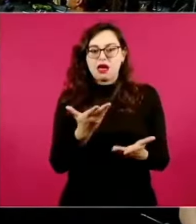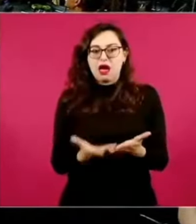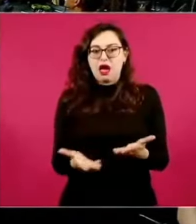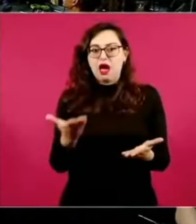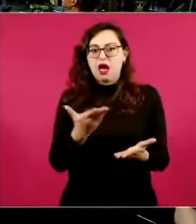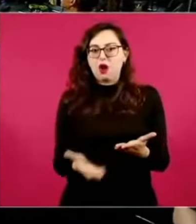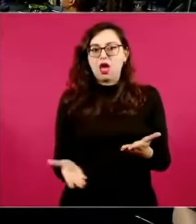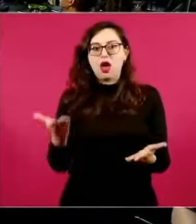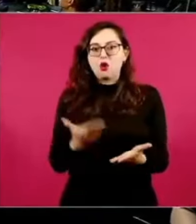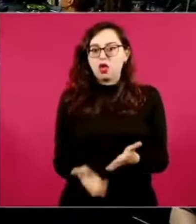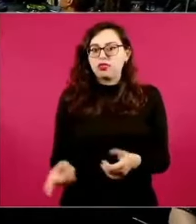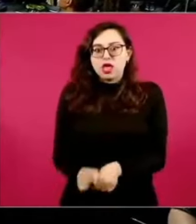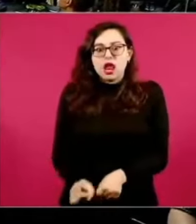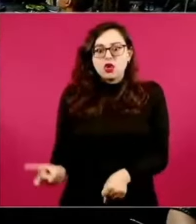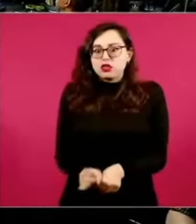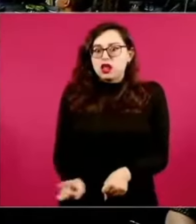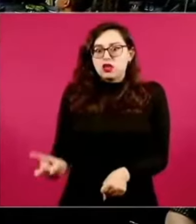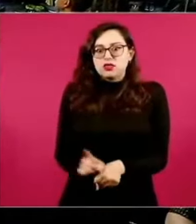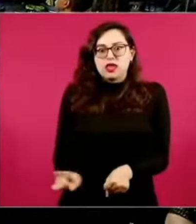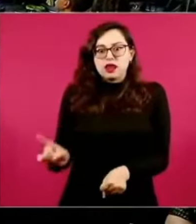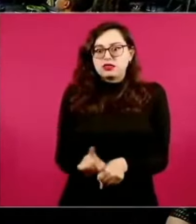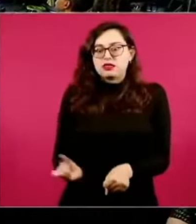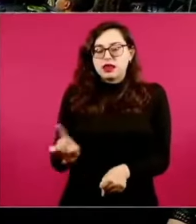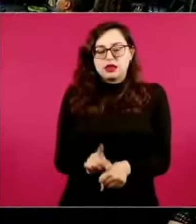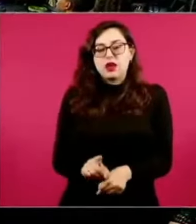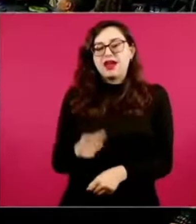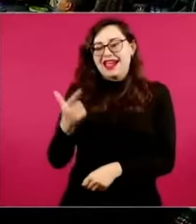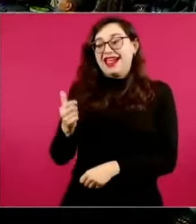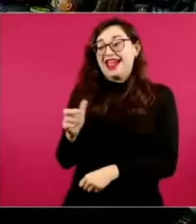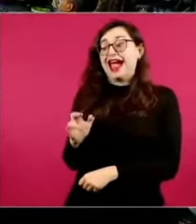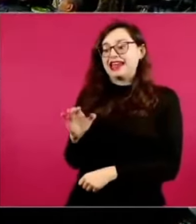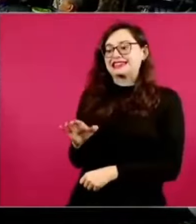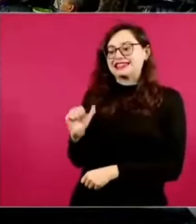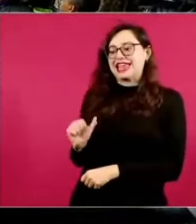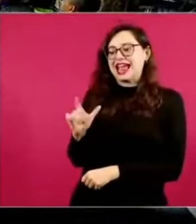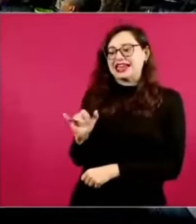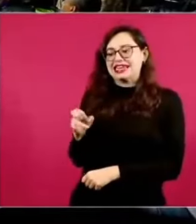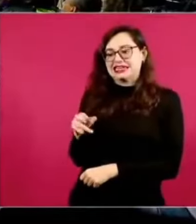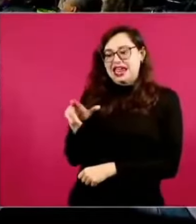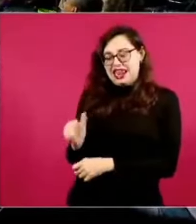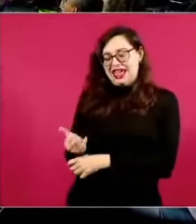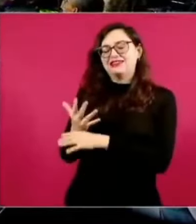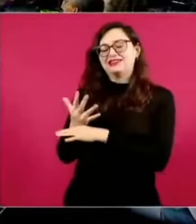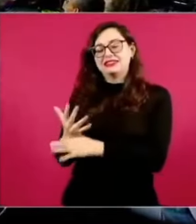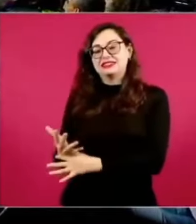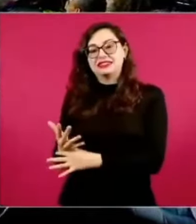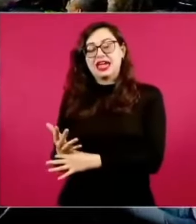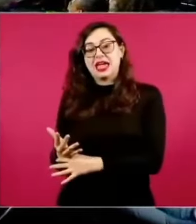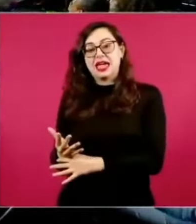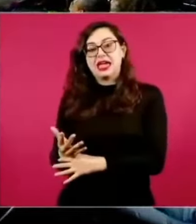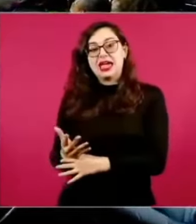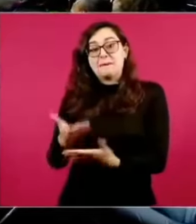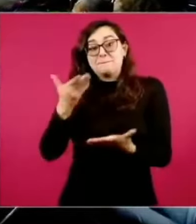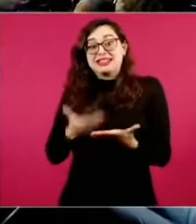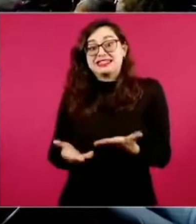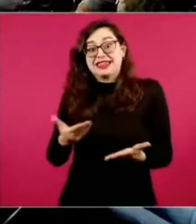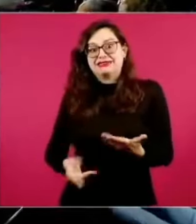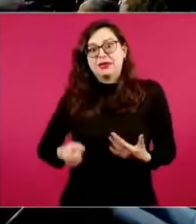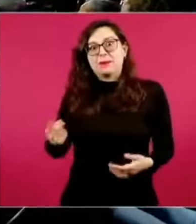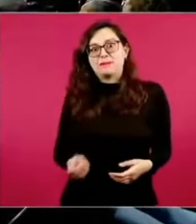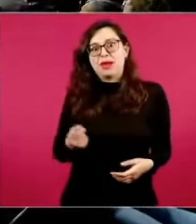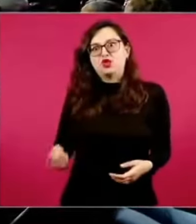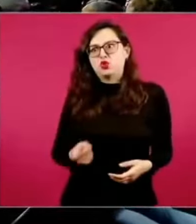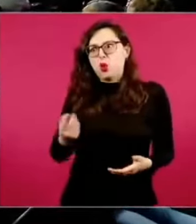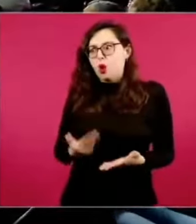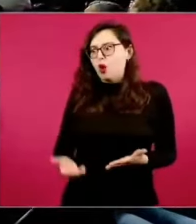perpetuo, como le dice García Linera, ¿no? Y que de alguna manera termina siendo sofocante, termina siendo un tiempo